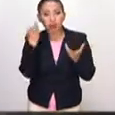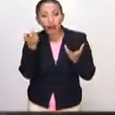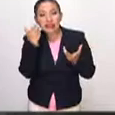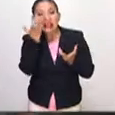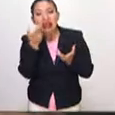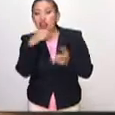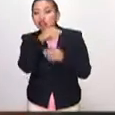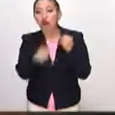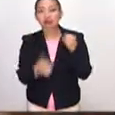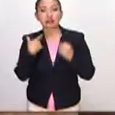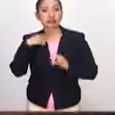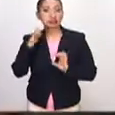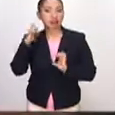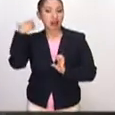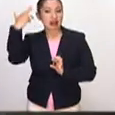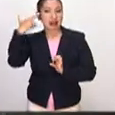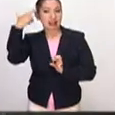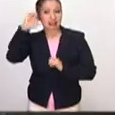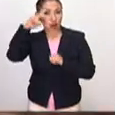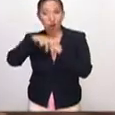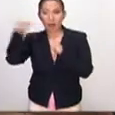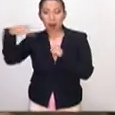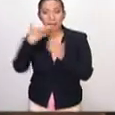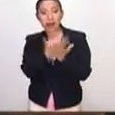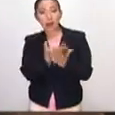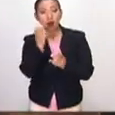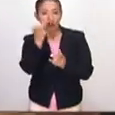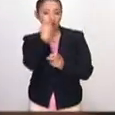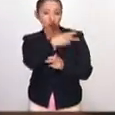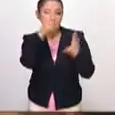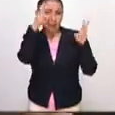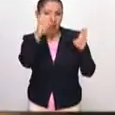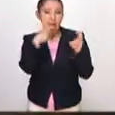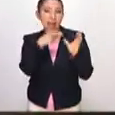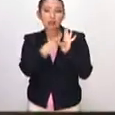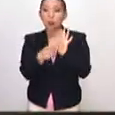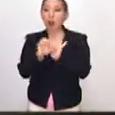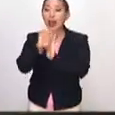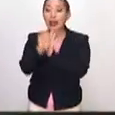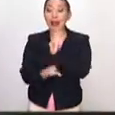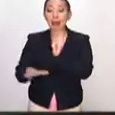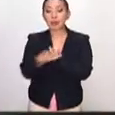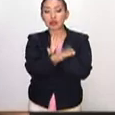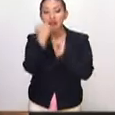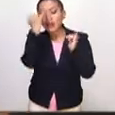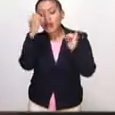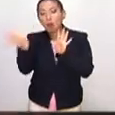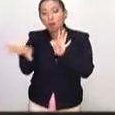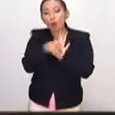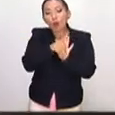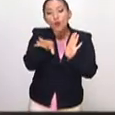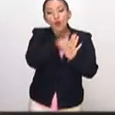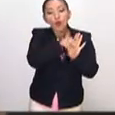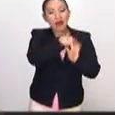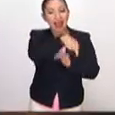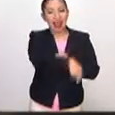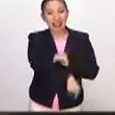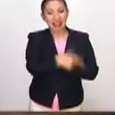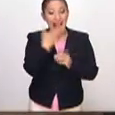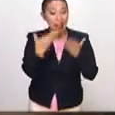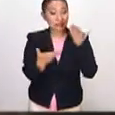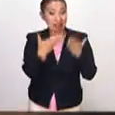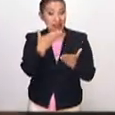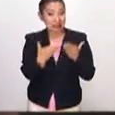cortes europeas. De ahí que sus grandes temas se convirtieran en modelos y paradigmas que se replicaron constantemente, a veces incluso,